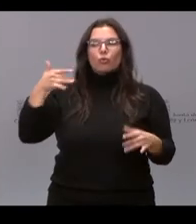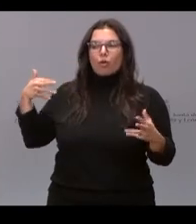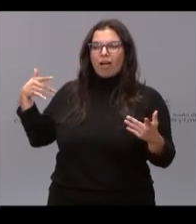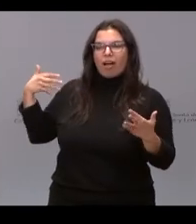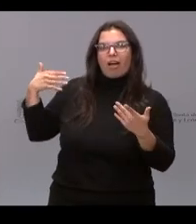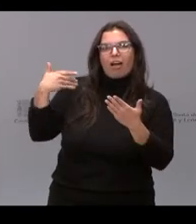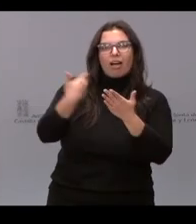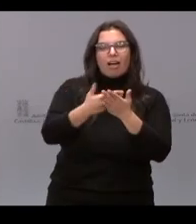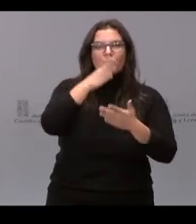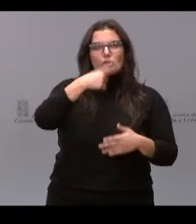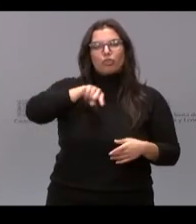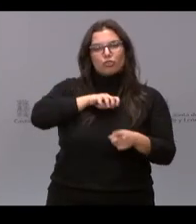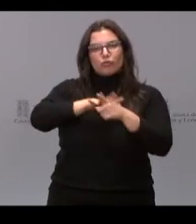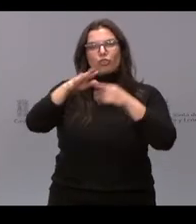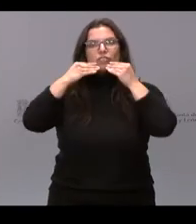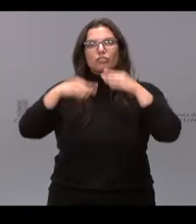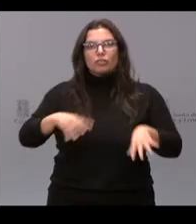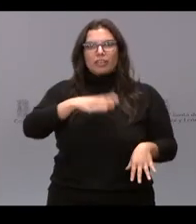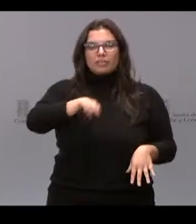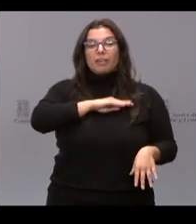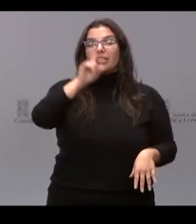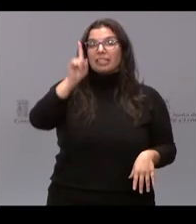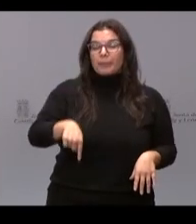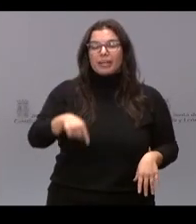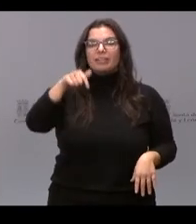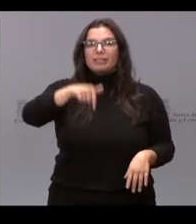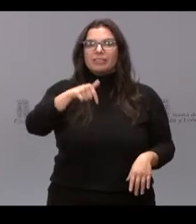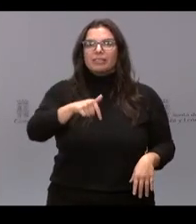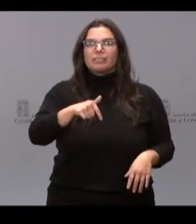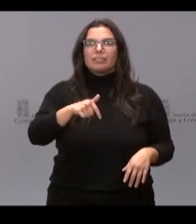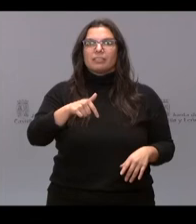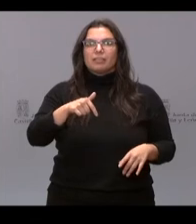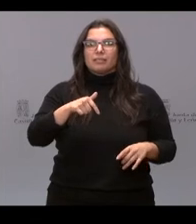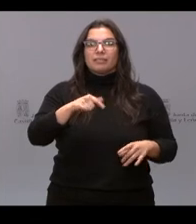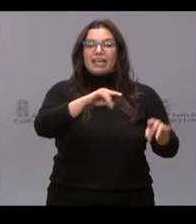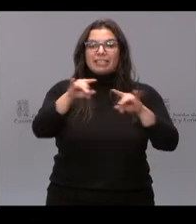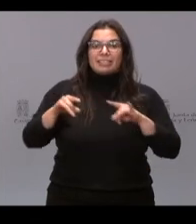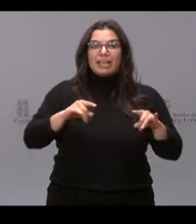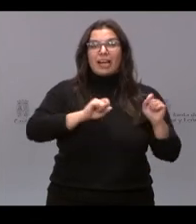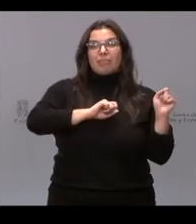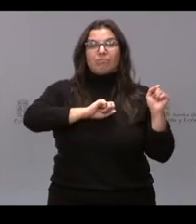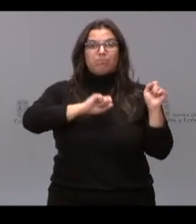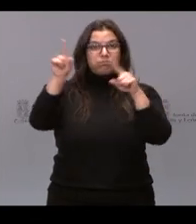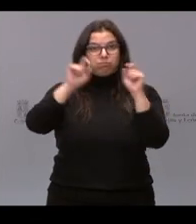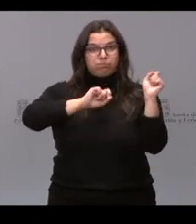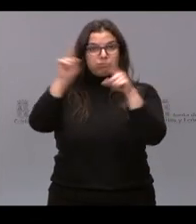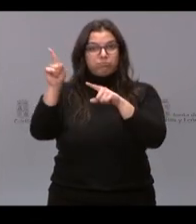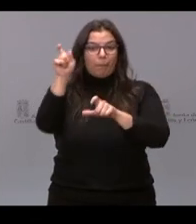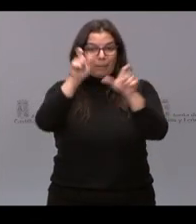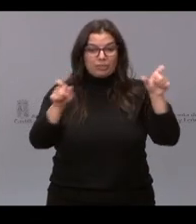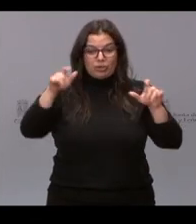de la historia de España. Pero también somos una tierra de emigración, porque mucha gente de nuestra